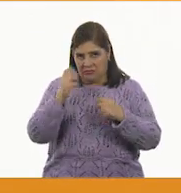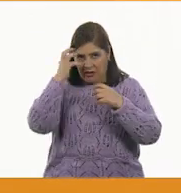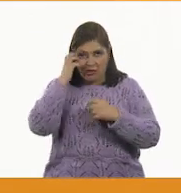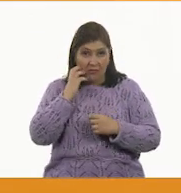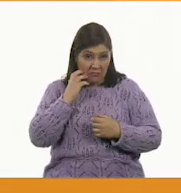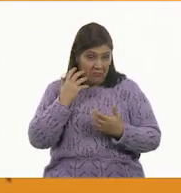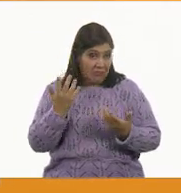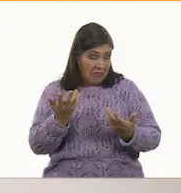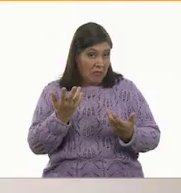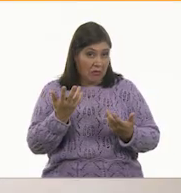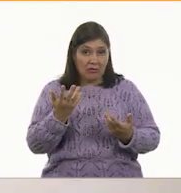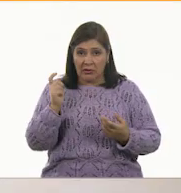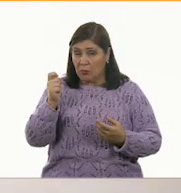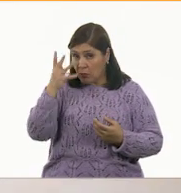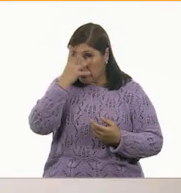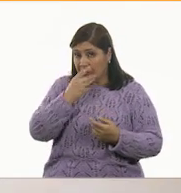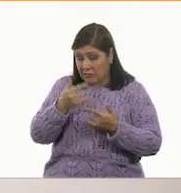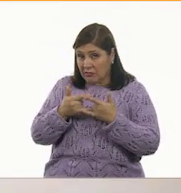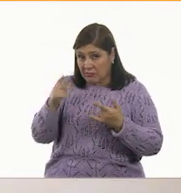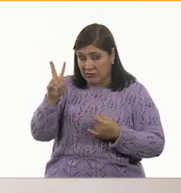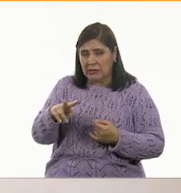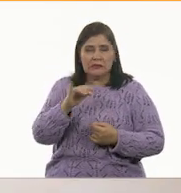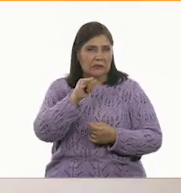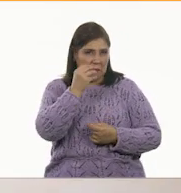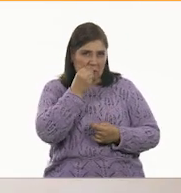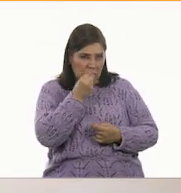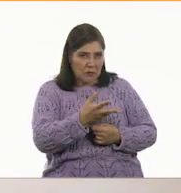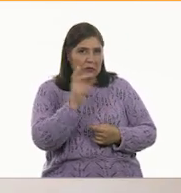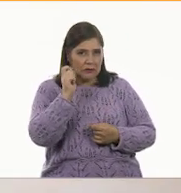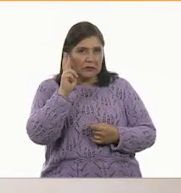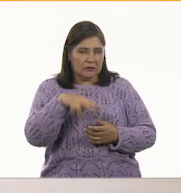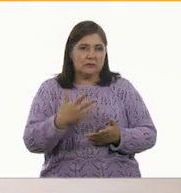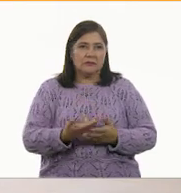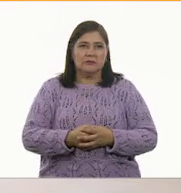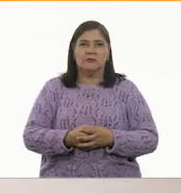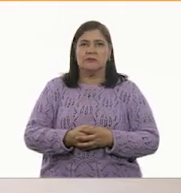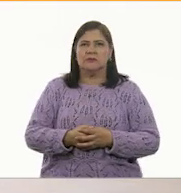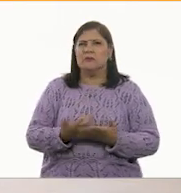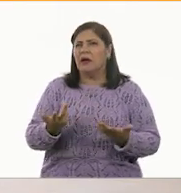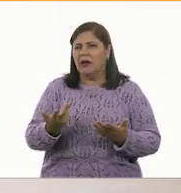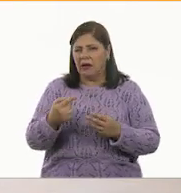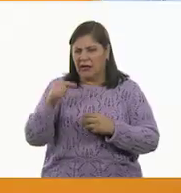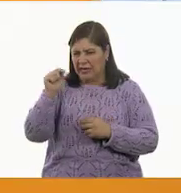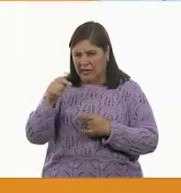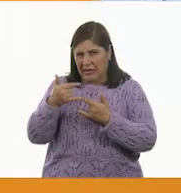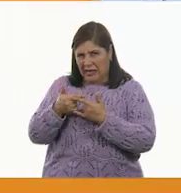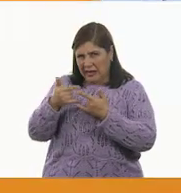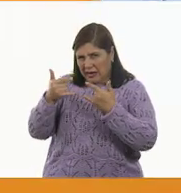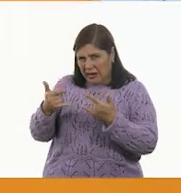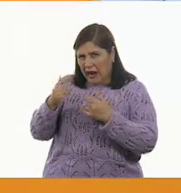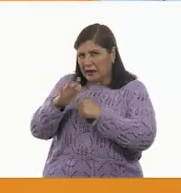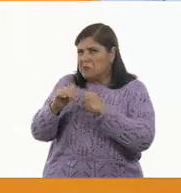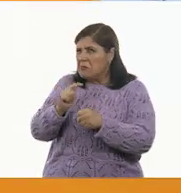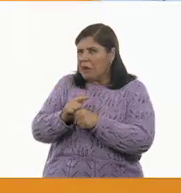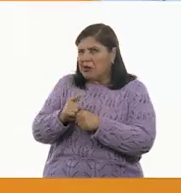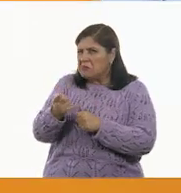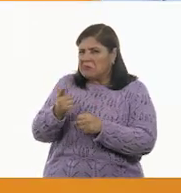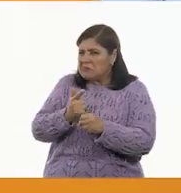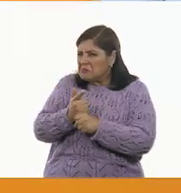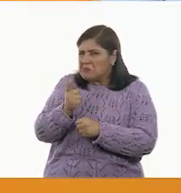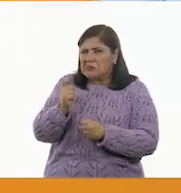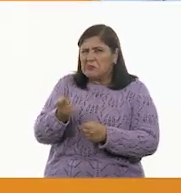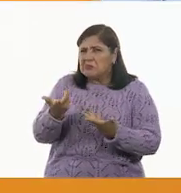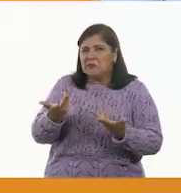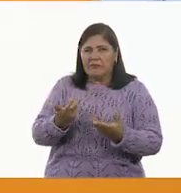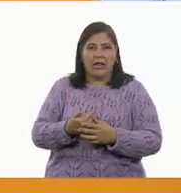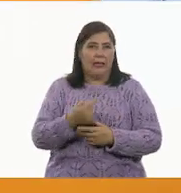¡Qué bonita historia, ¿no lo crees? Linda. Excelente historia. ¿Qué crees que nos deja esta pequeña fábula, Aníbal? Que,